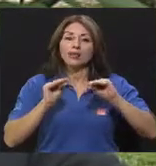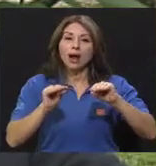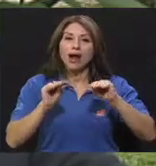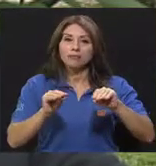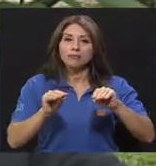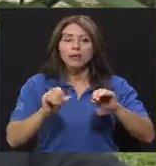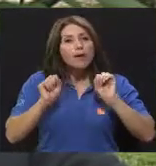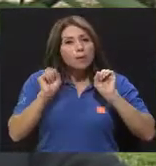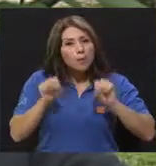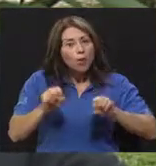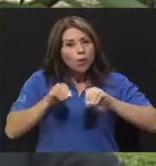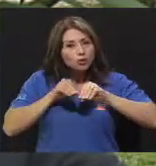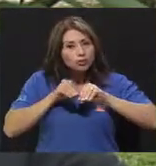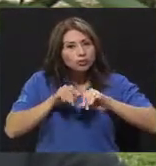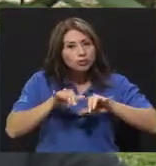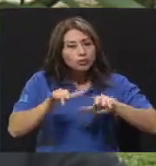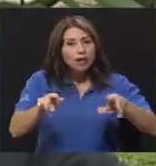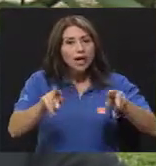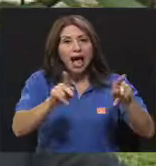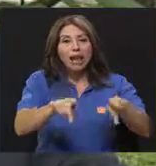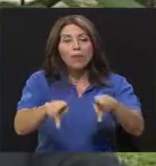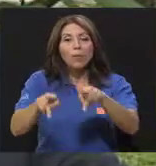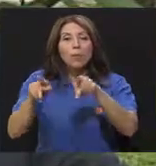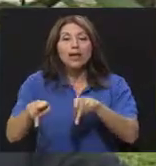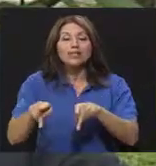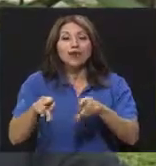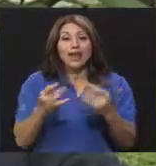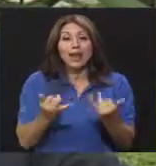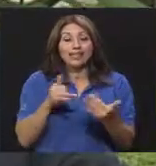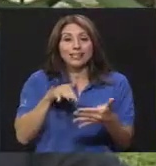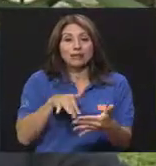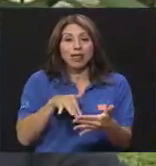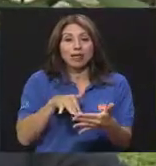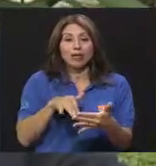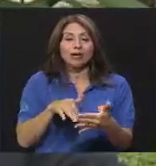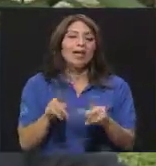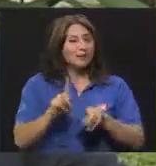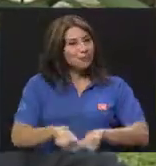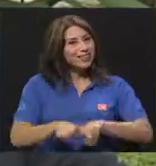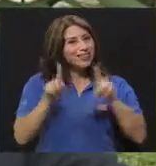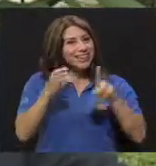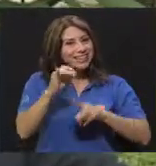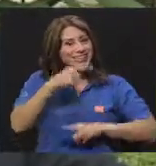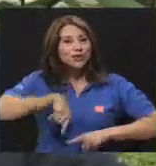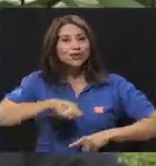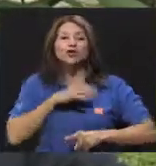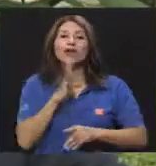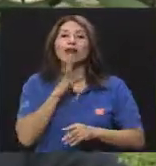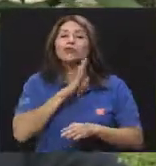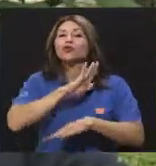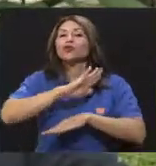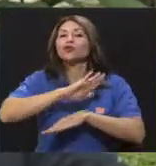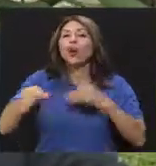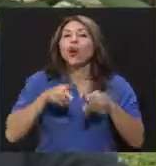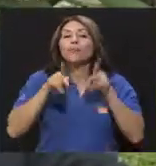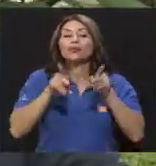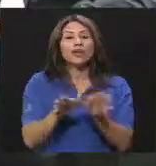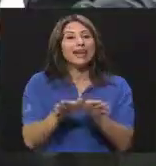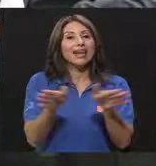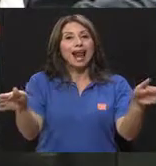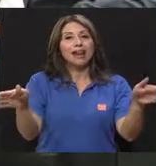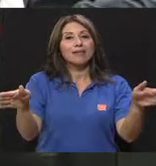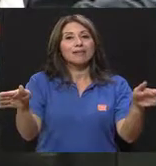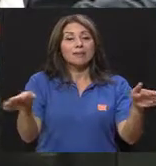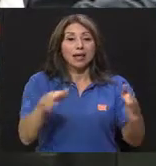que podemos llegarle a la población al menos escolarizada, porque es muy diferente cuando hablamos en población general tomando en cuenta la que no está escolarizada,